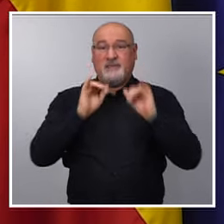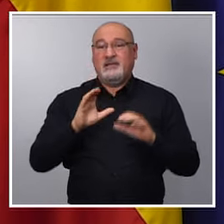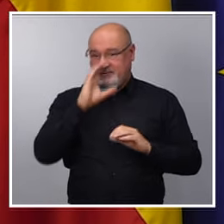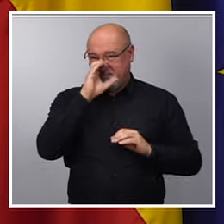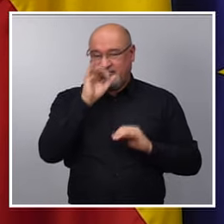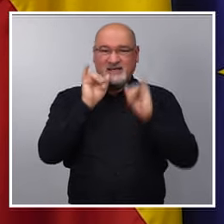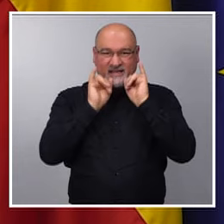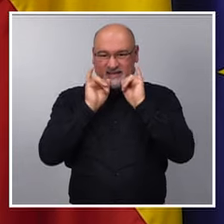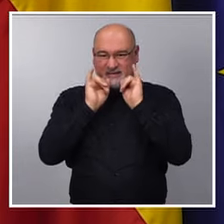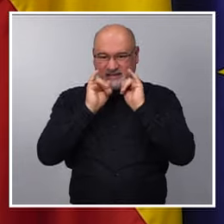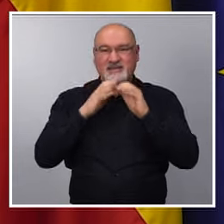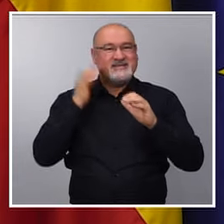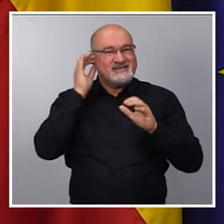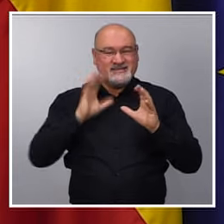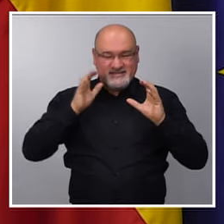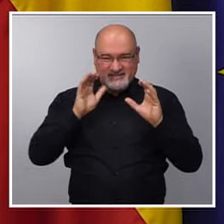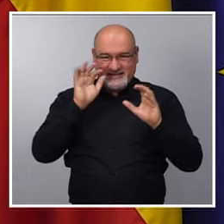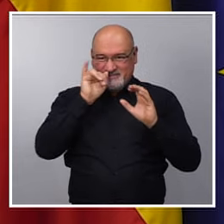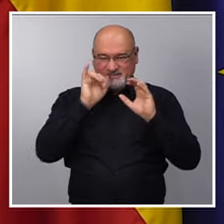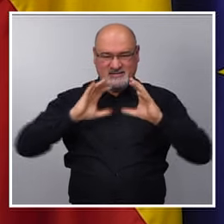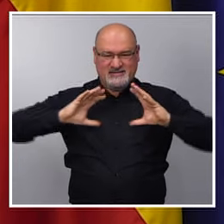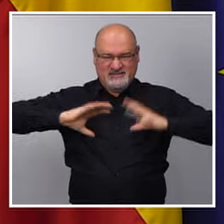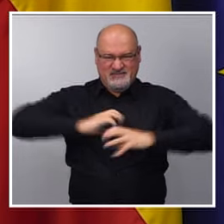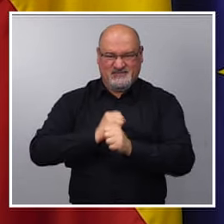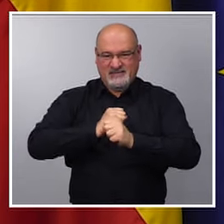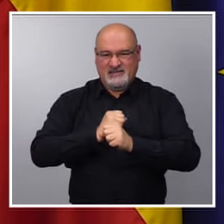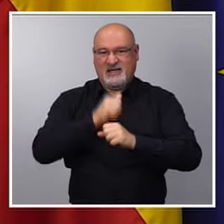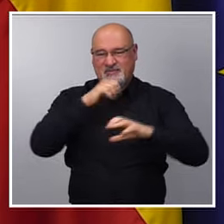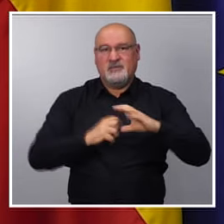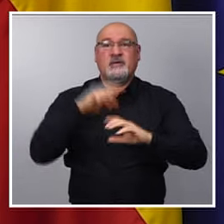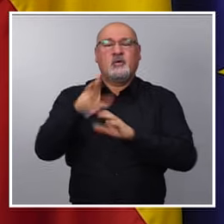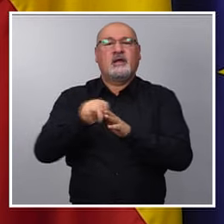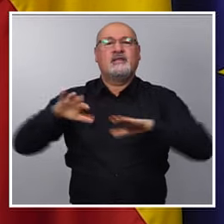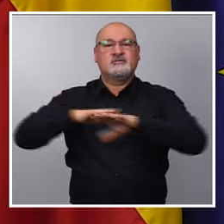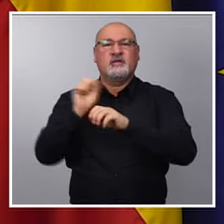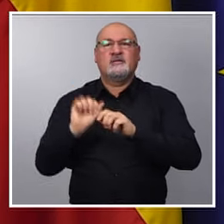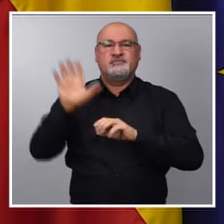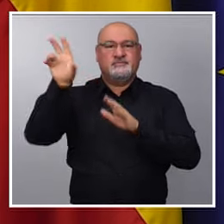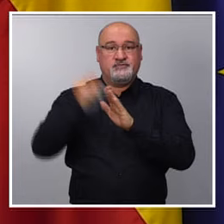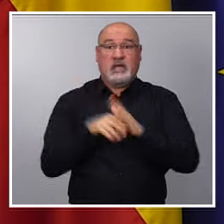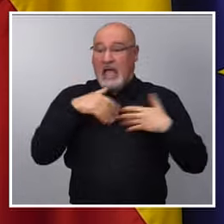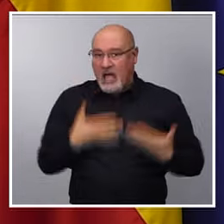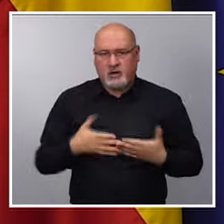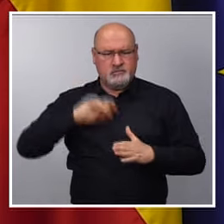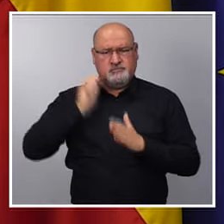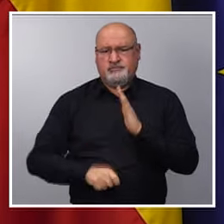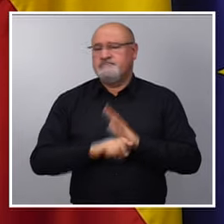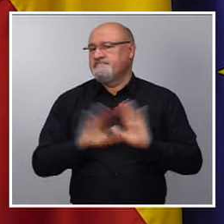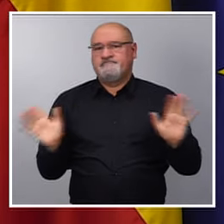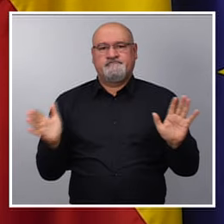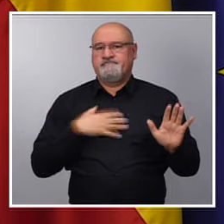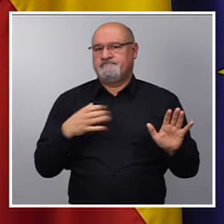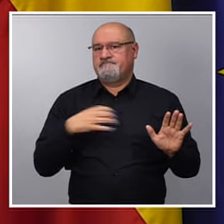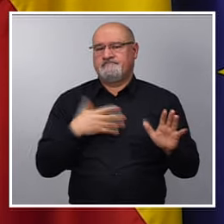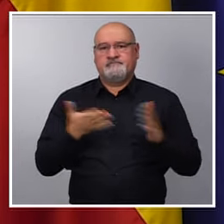estaba totalmente indefensa y de manera muy cruel para después subirlo a las redes sociales. Eso actualmente en España no tiene ningún reproche